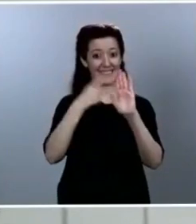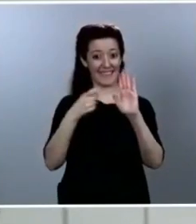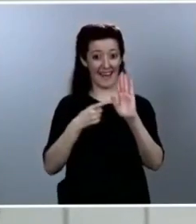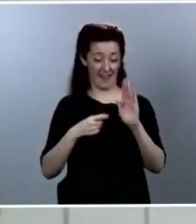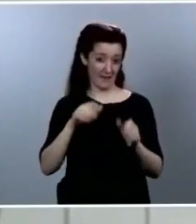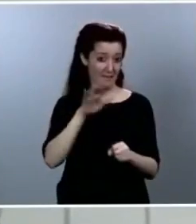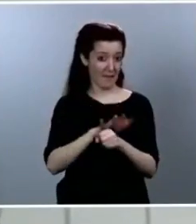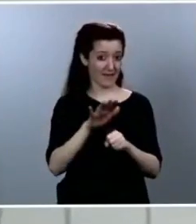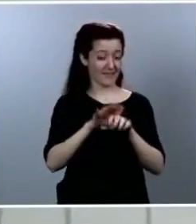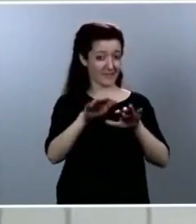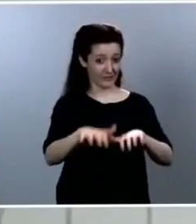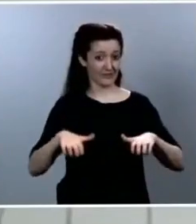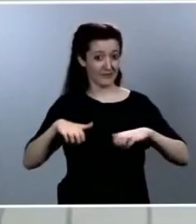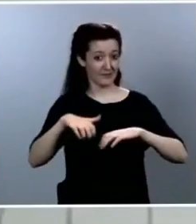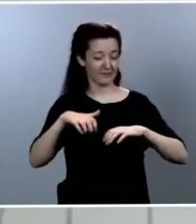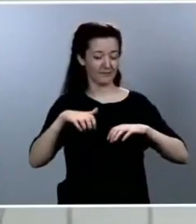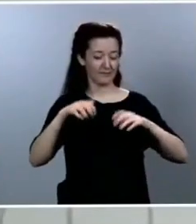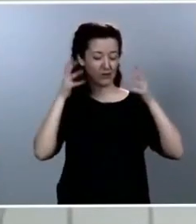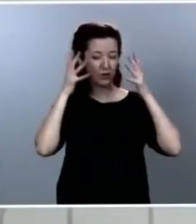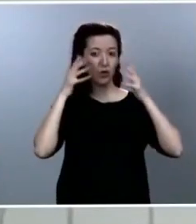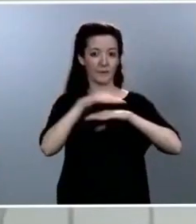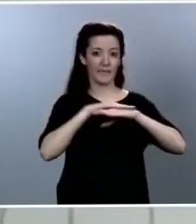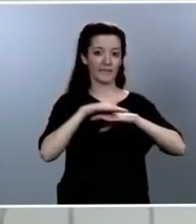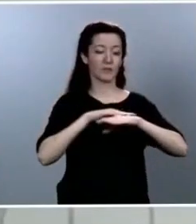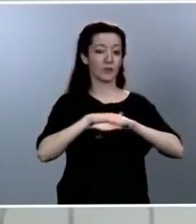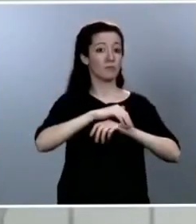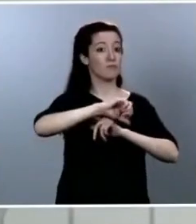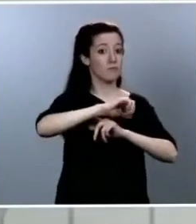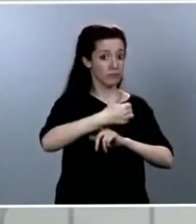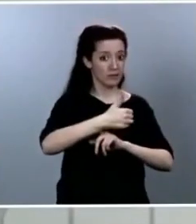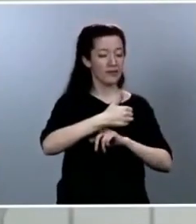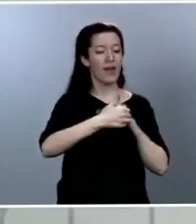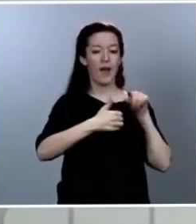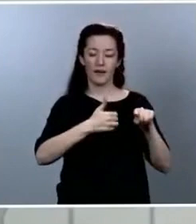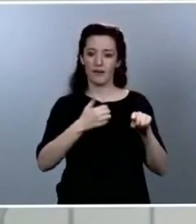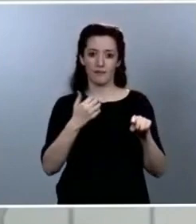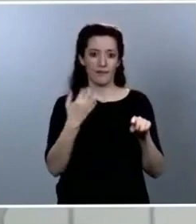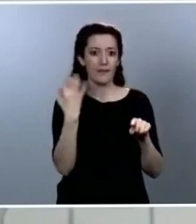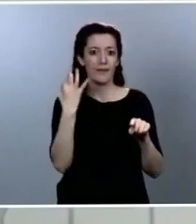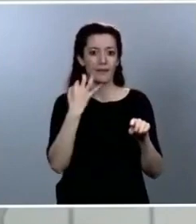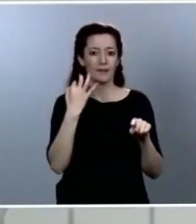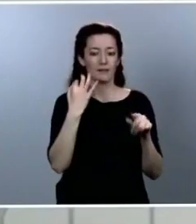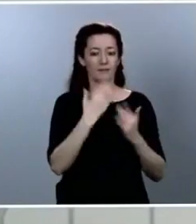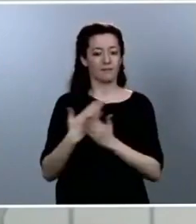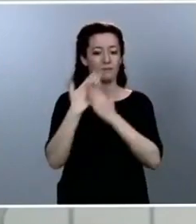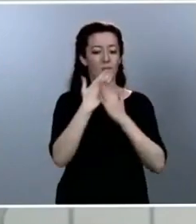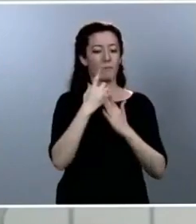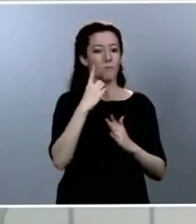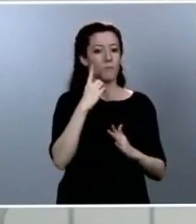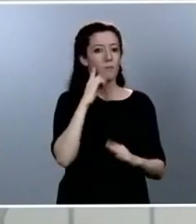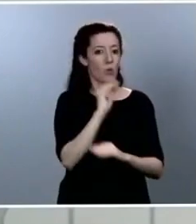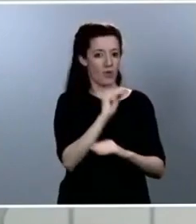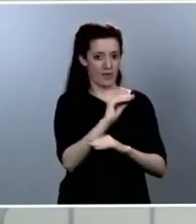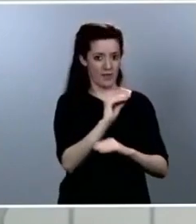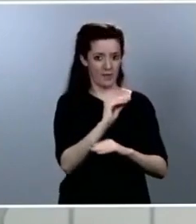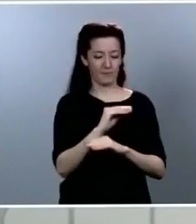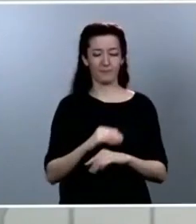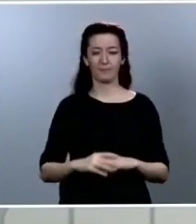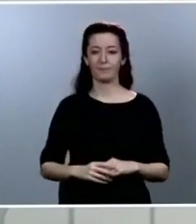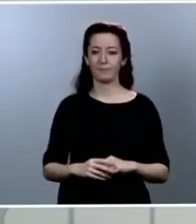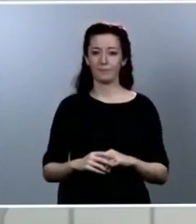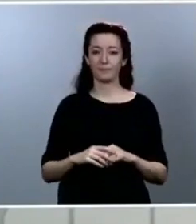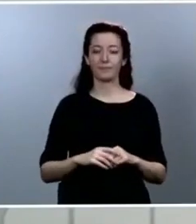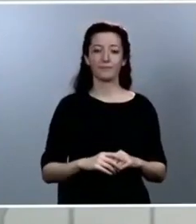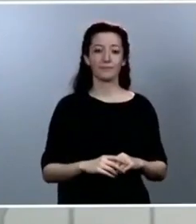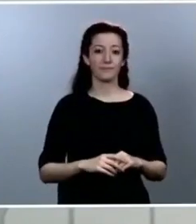Ministros y presentaré públicamente ese mismo martes. Un plan de desescalada que llevamos preparando con